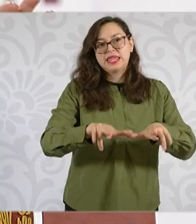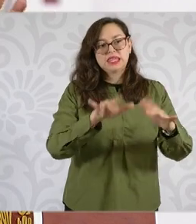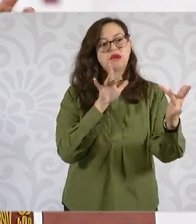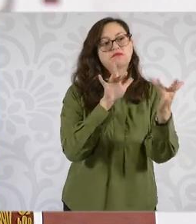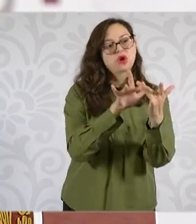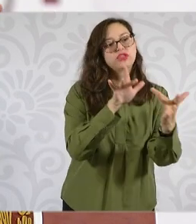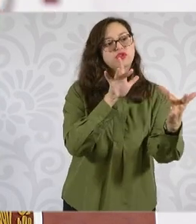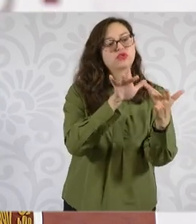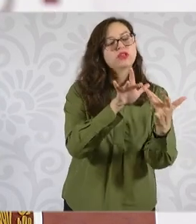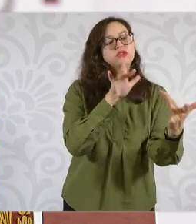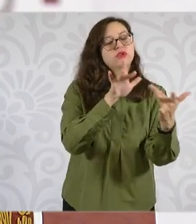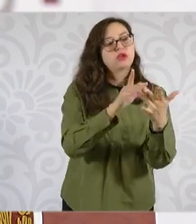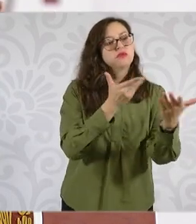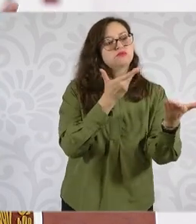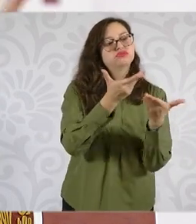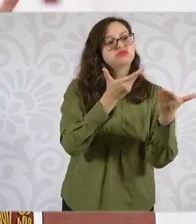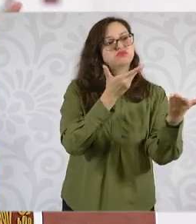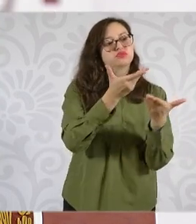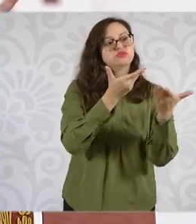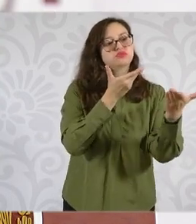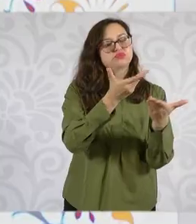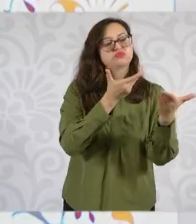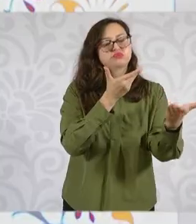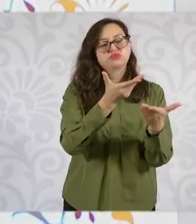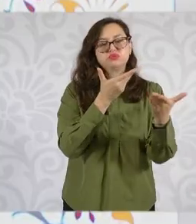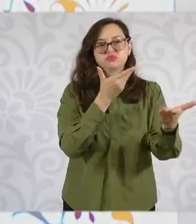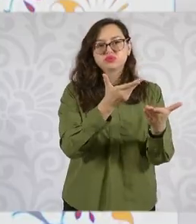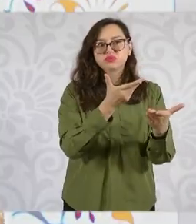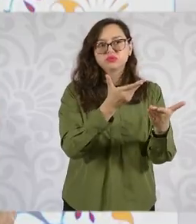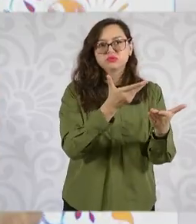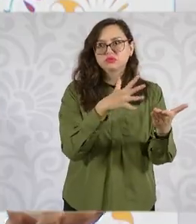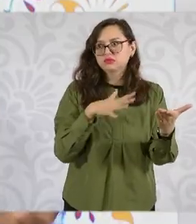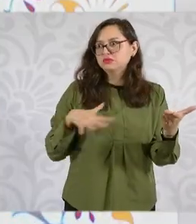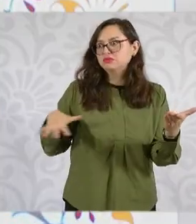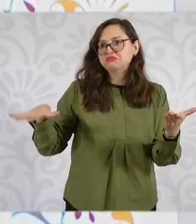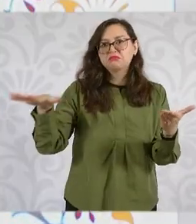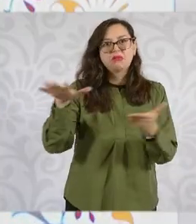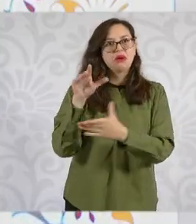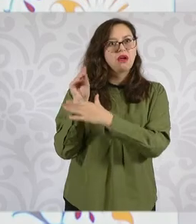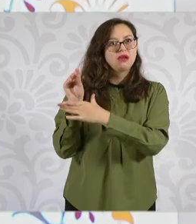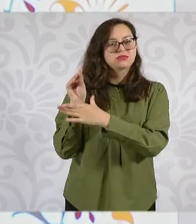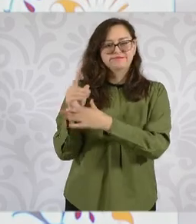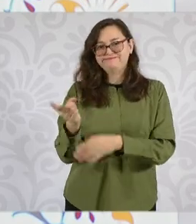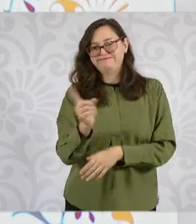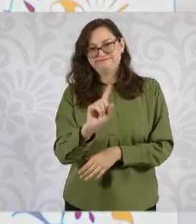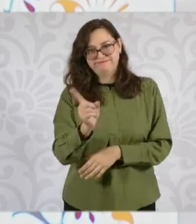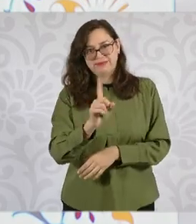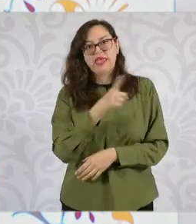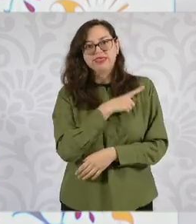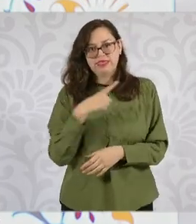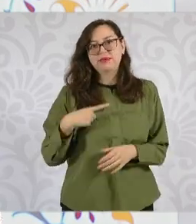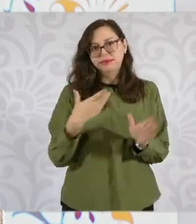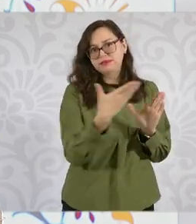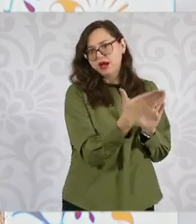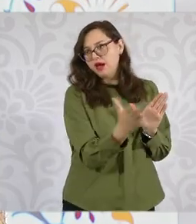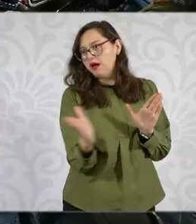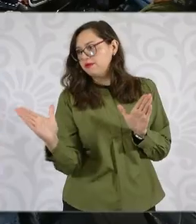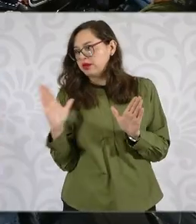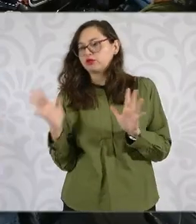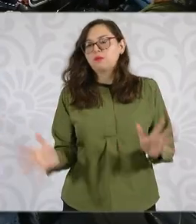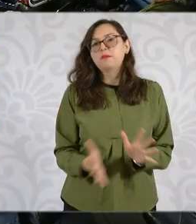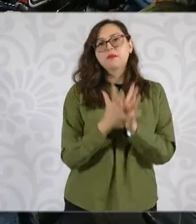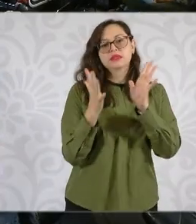distrito de riego y en este caso en particular lo que quieren es que se abra para que más agricultores participen.